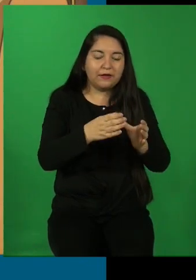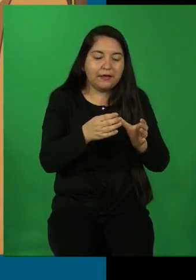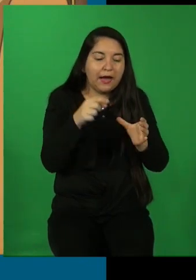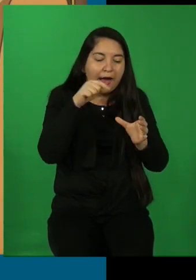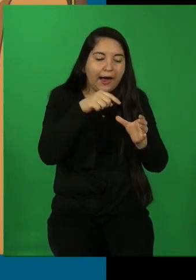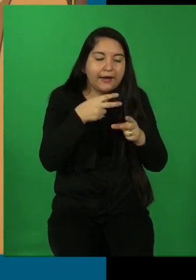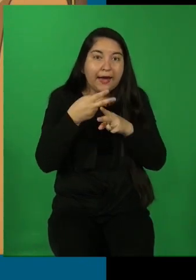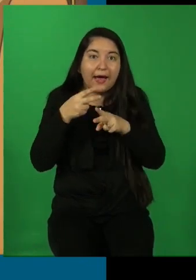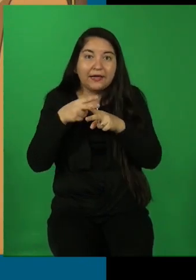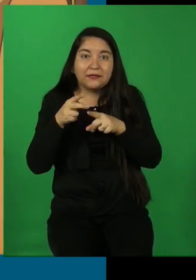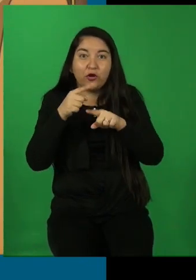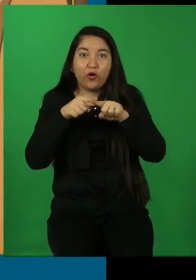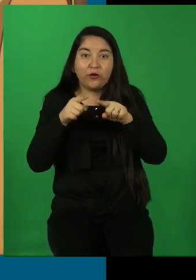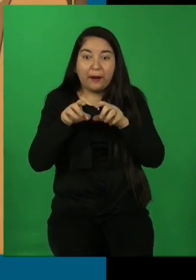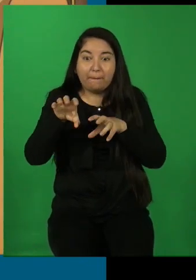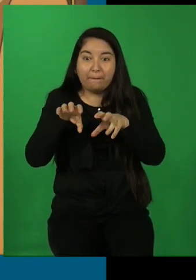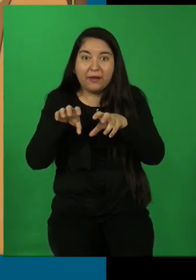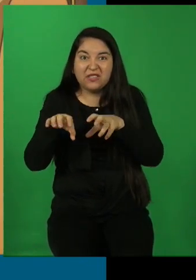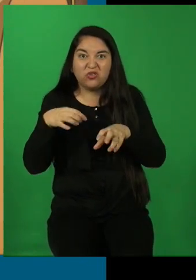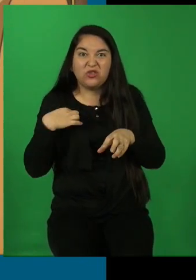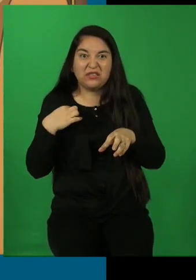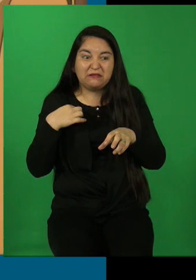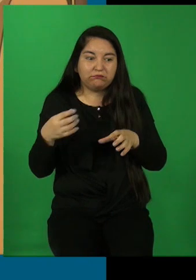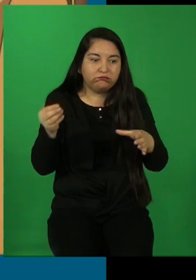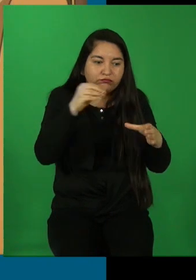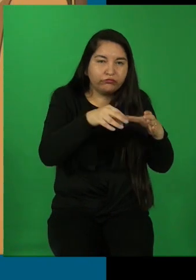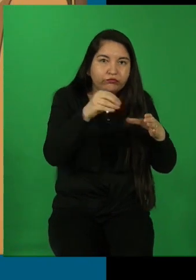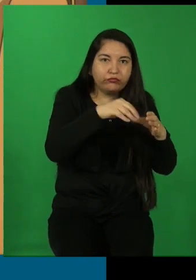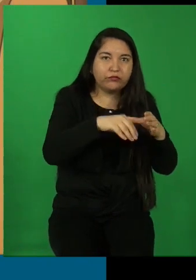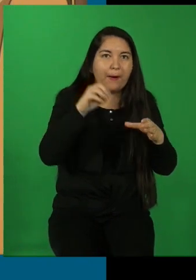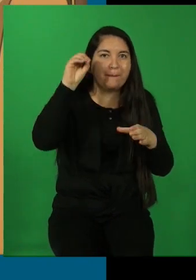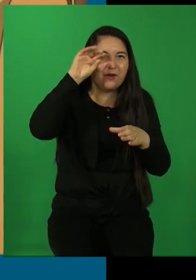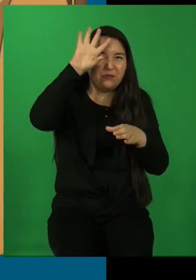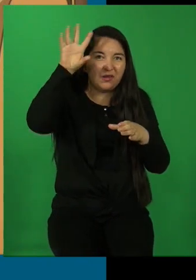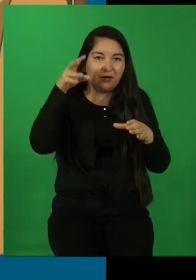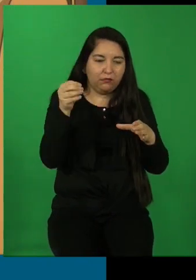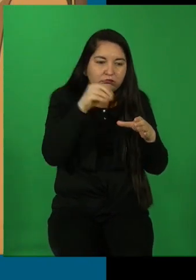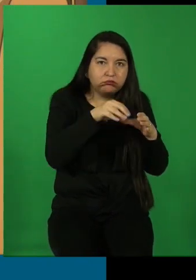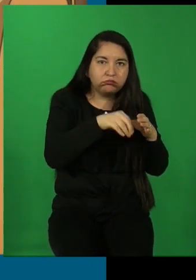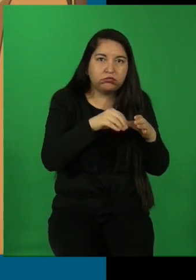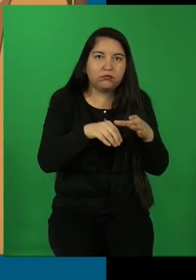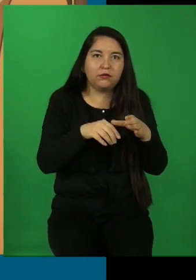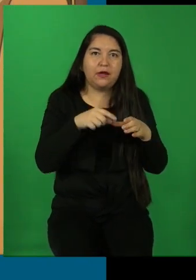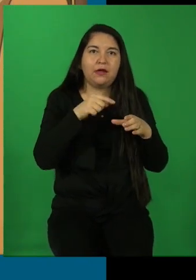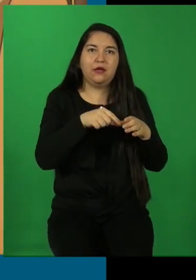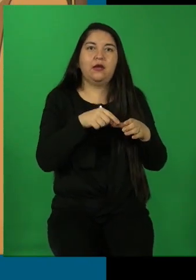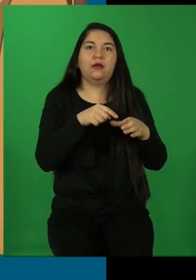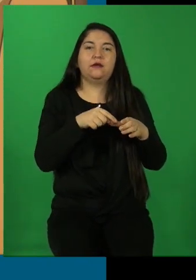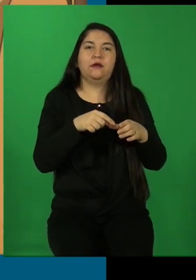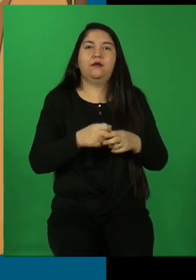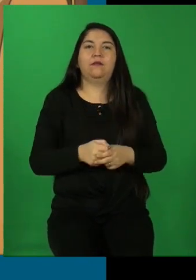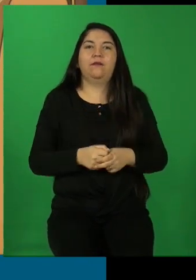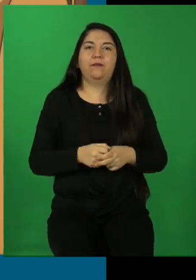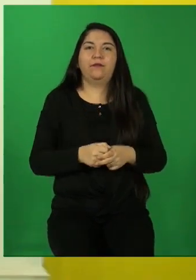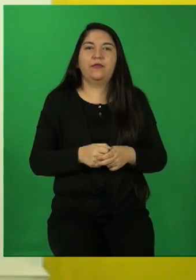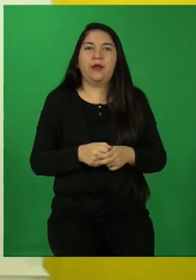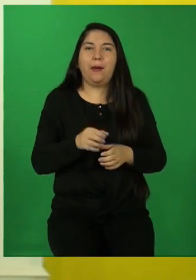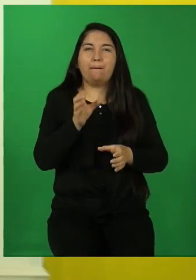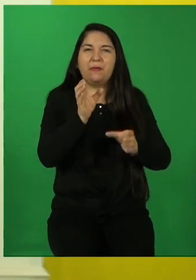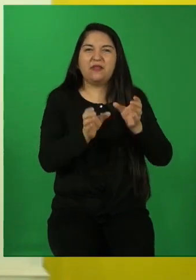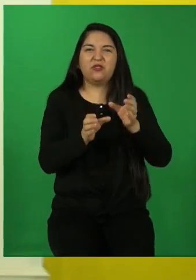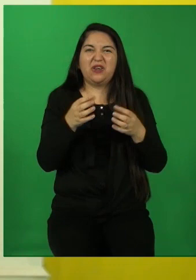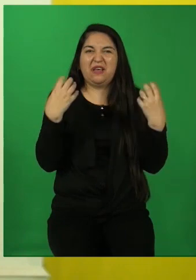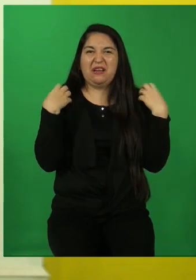Y estas otras vidas tienen también un sistema, también tienen personas